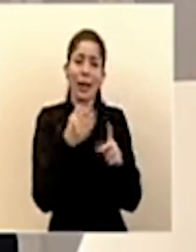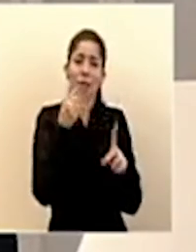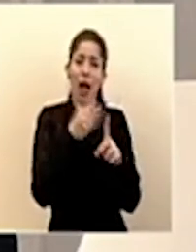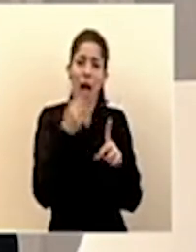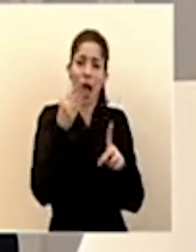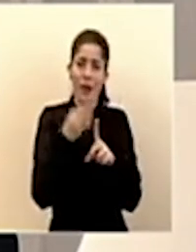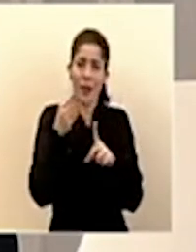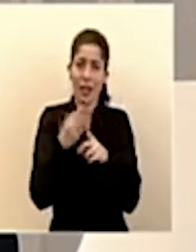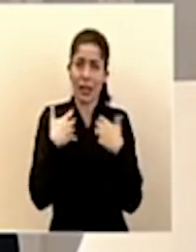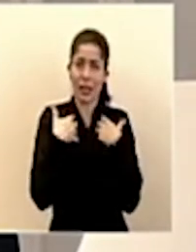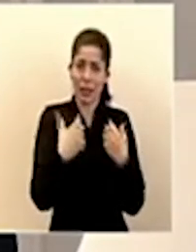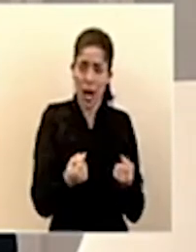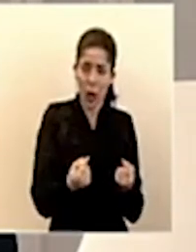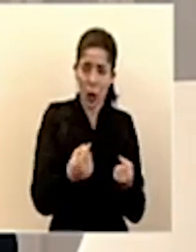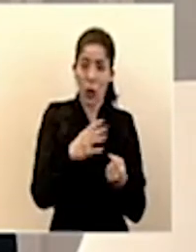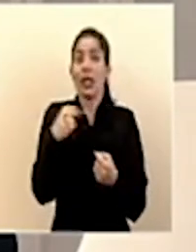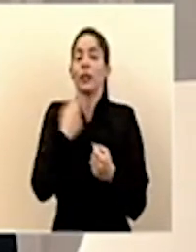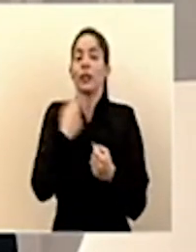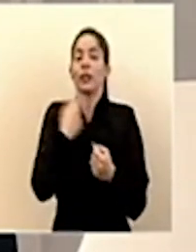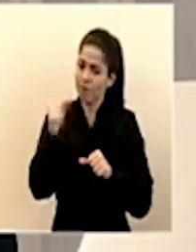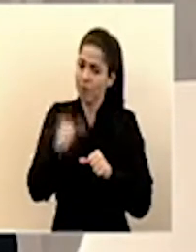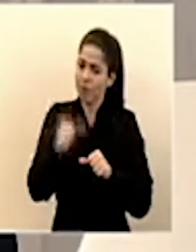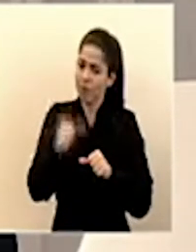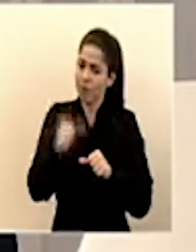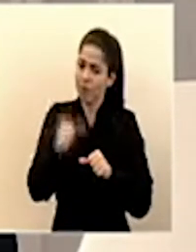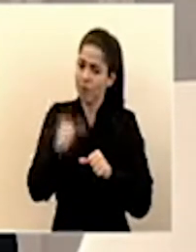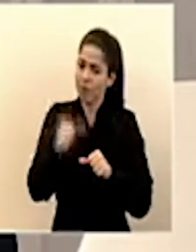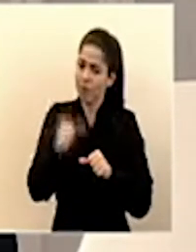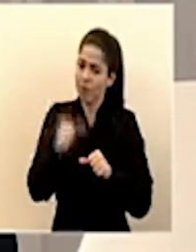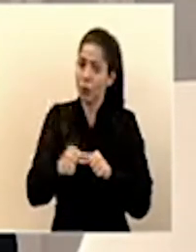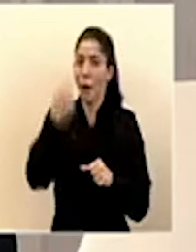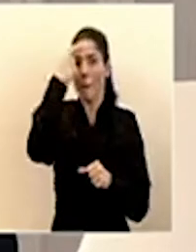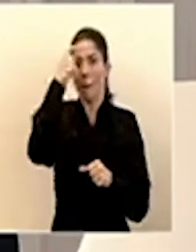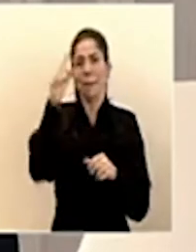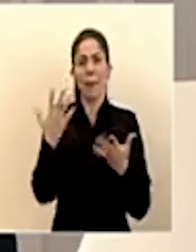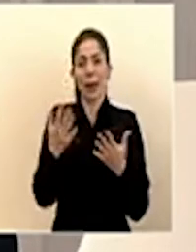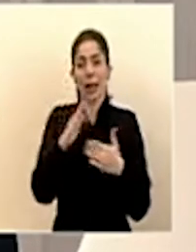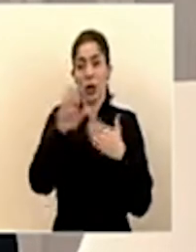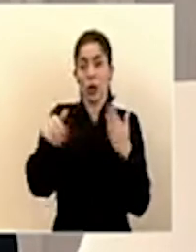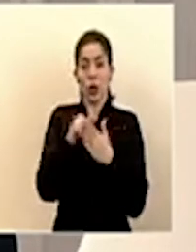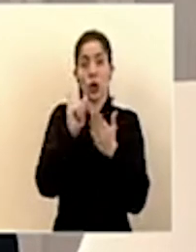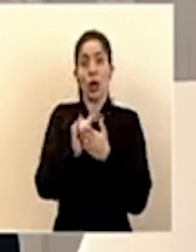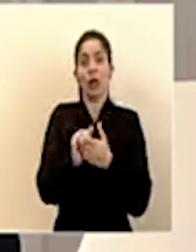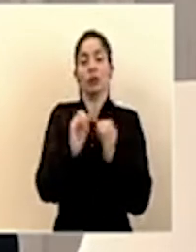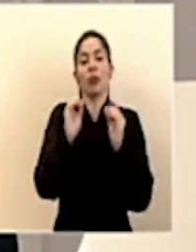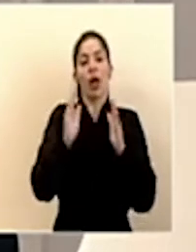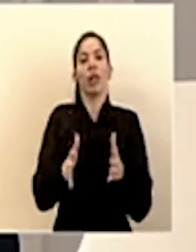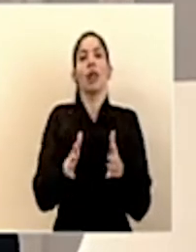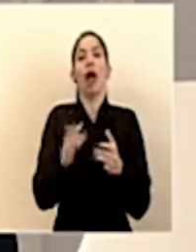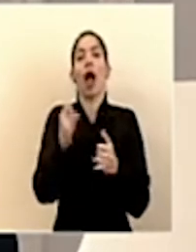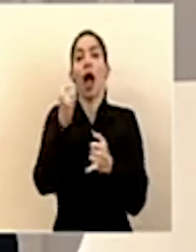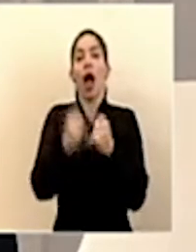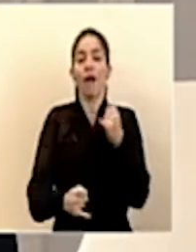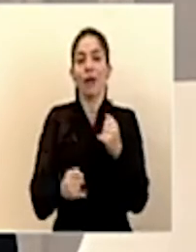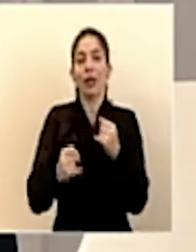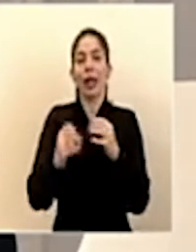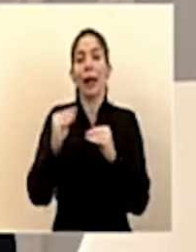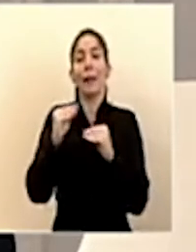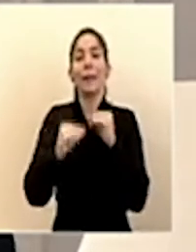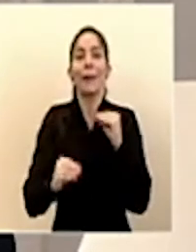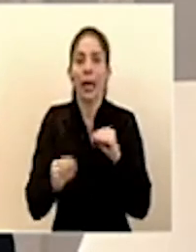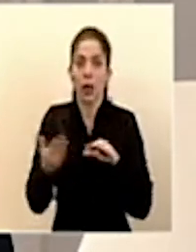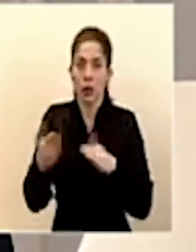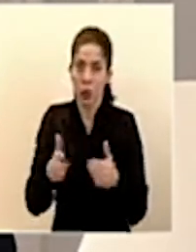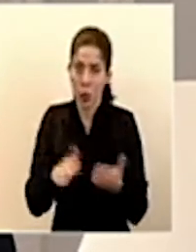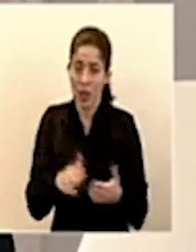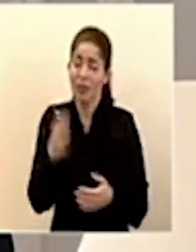a la salud y esperamos y luchamos para que esto nos deje con un saldo menor en casos de